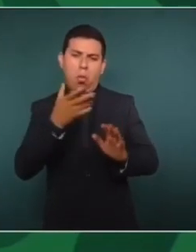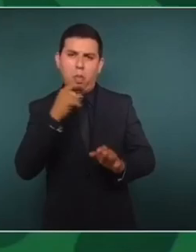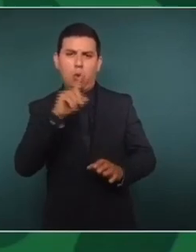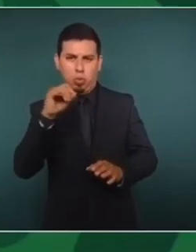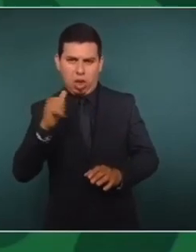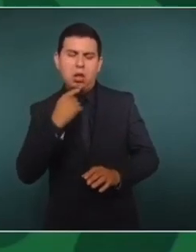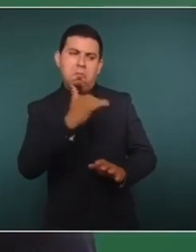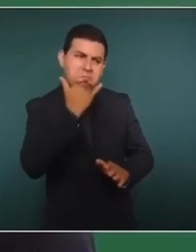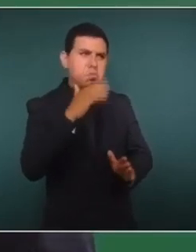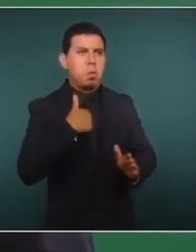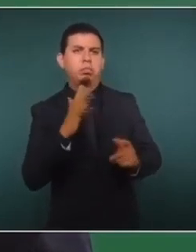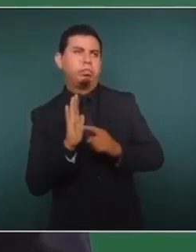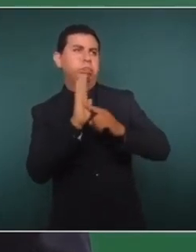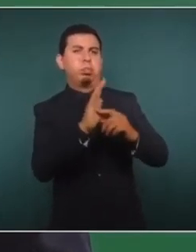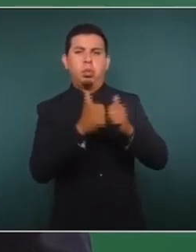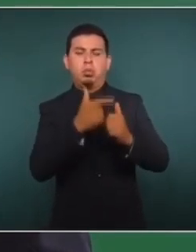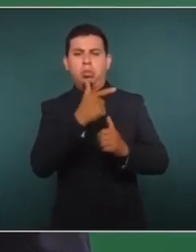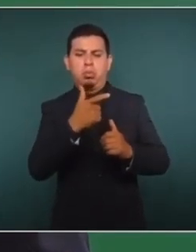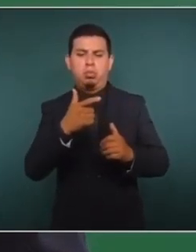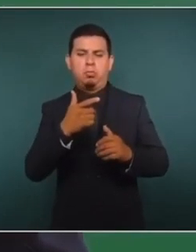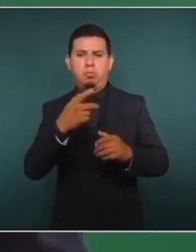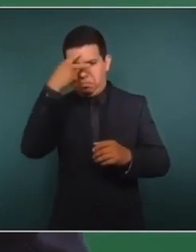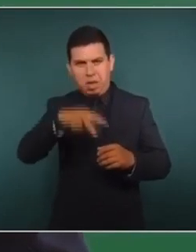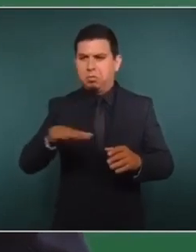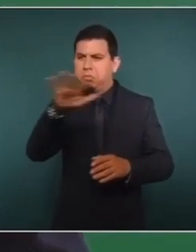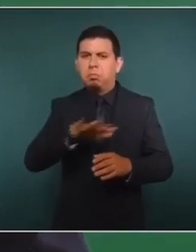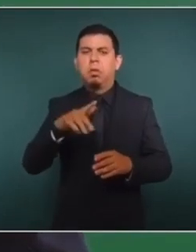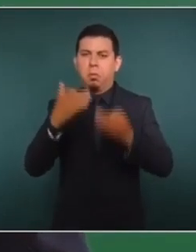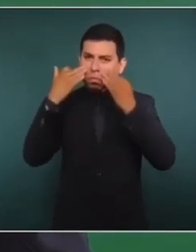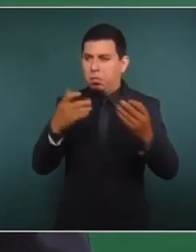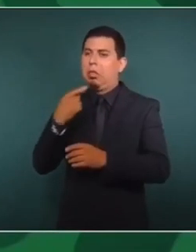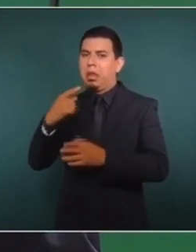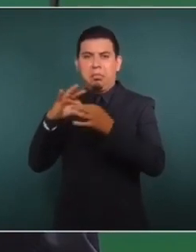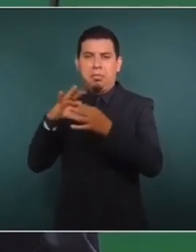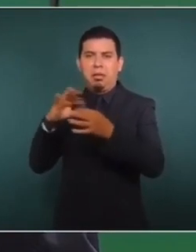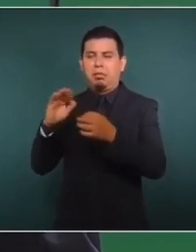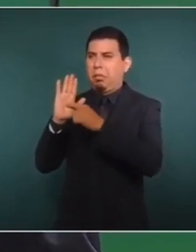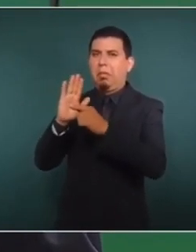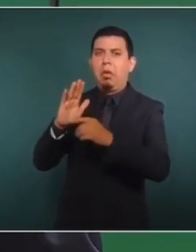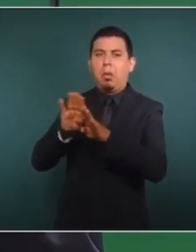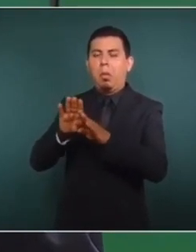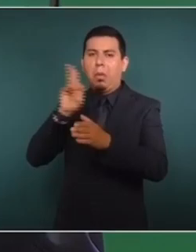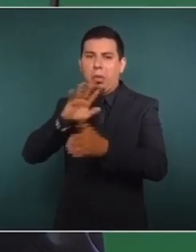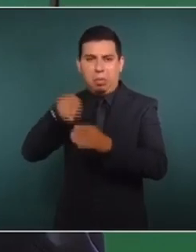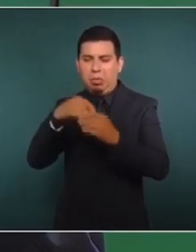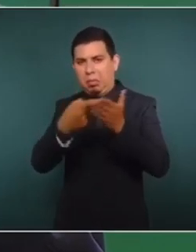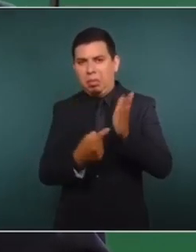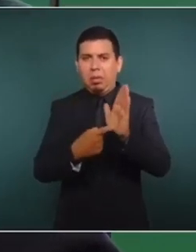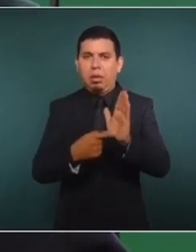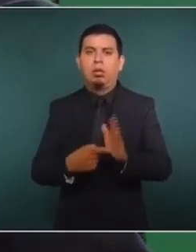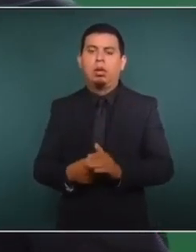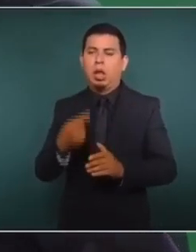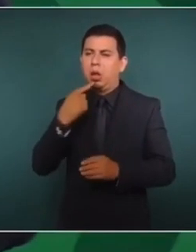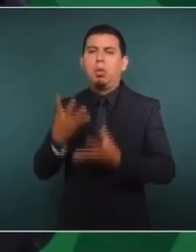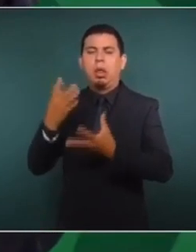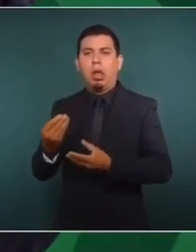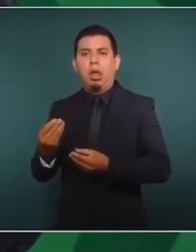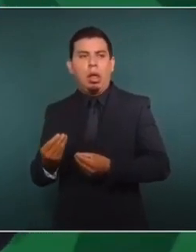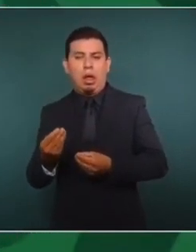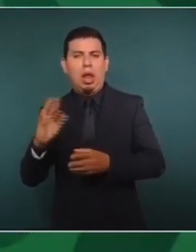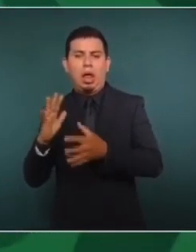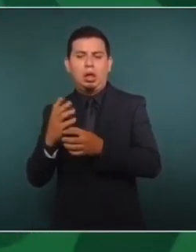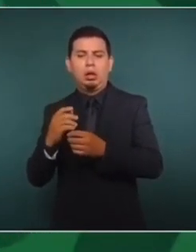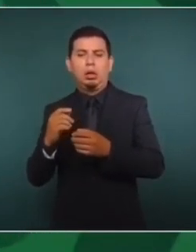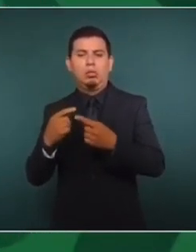al gobierno de Estados Unidos. Como testigo, se habló de que había entregado a